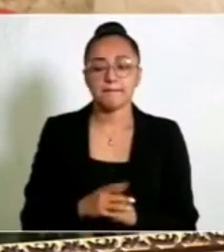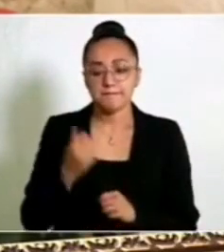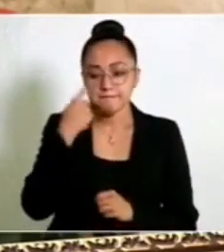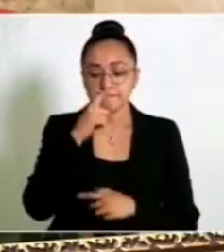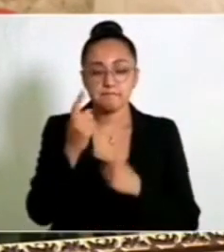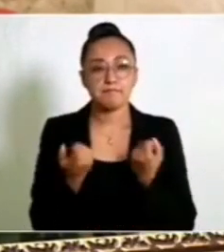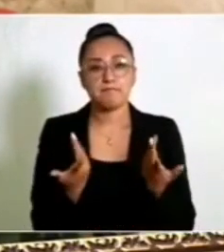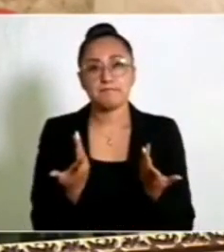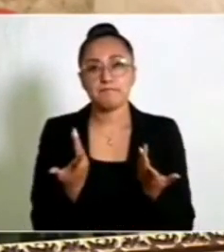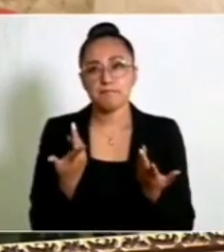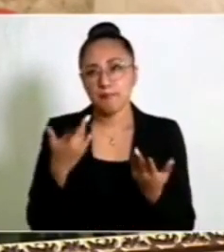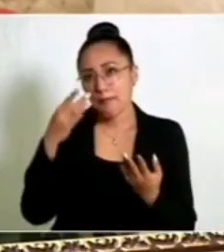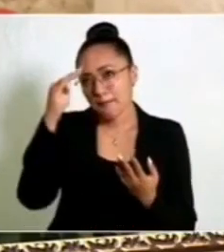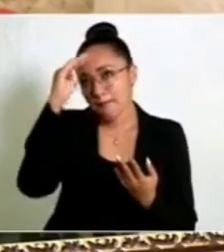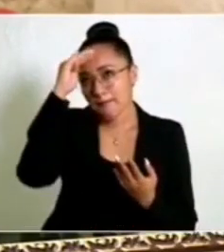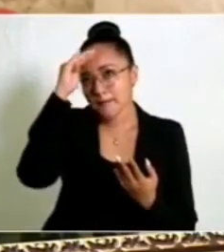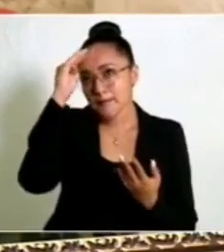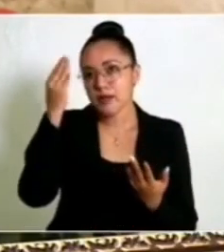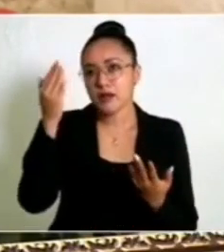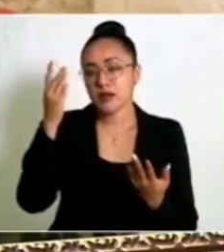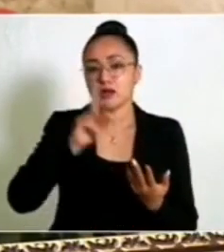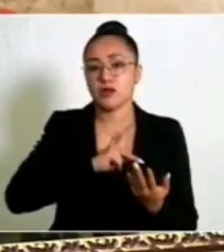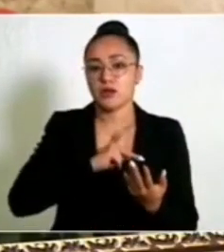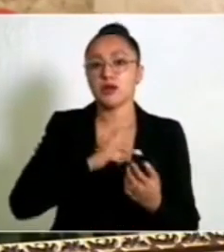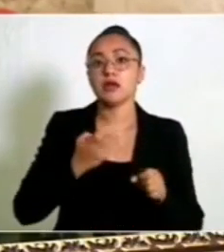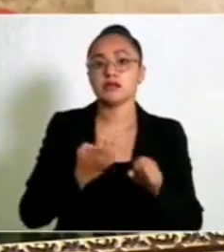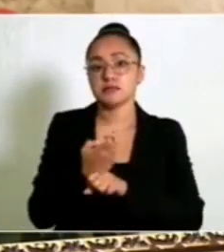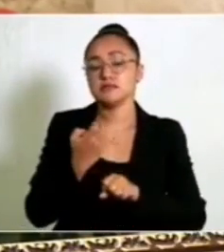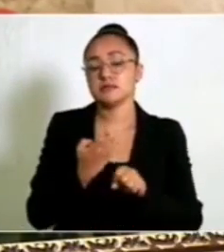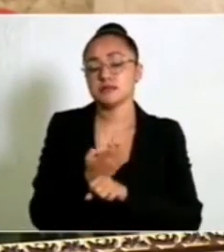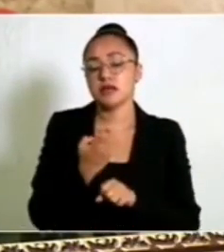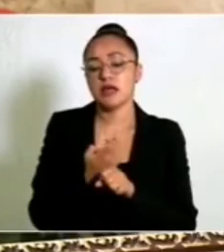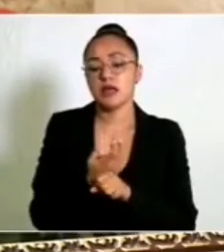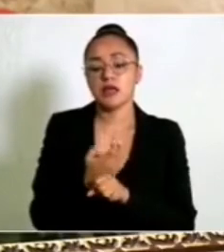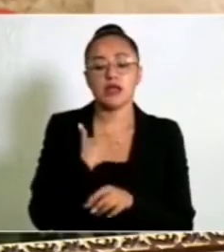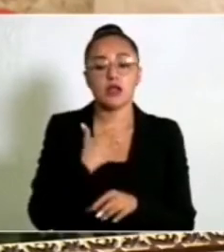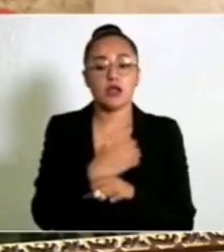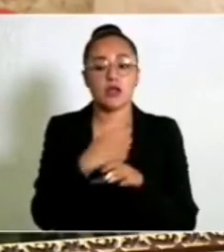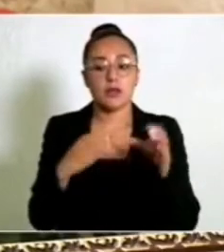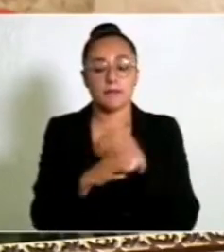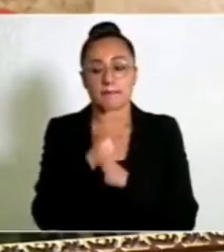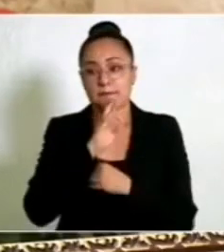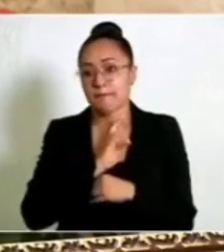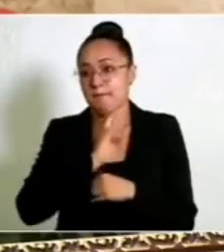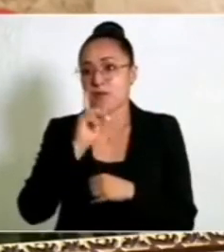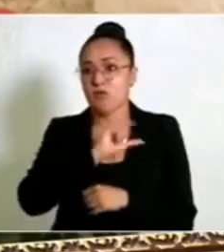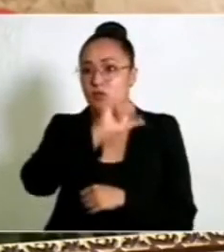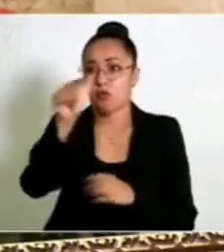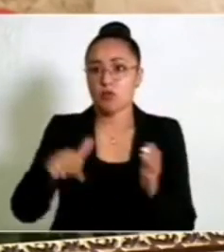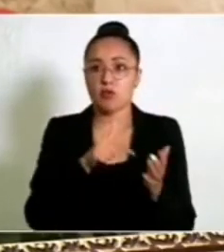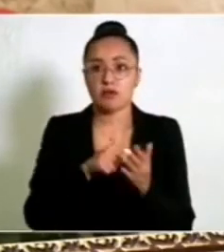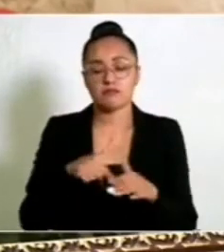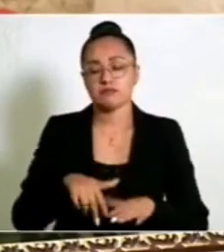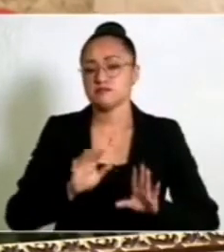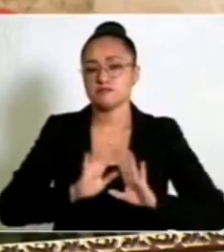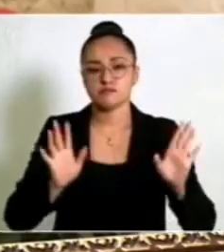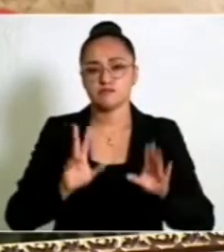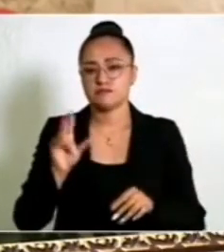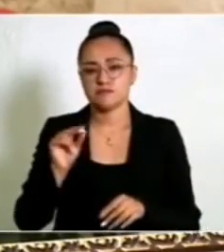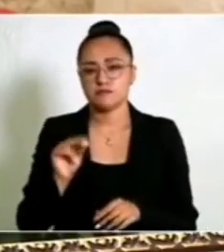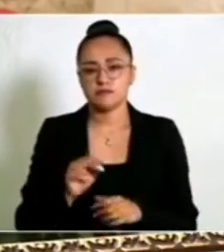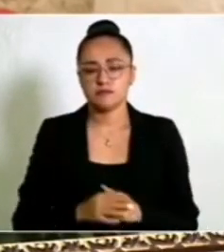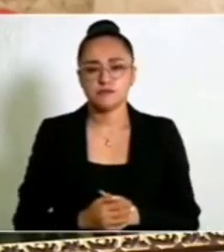pensar que en nuestro Estado las cosas son mejores, mejores que en otros Estados. No, no, no, no.